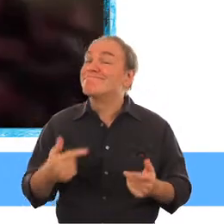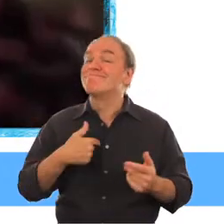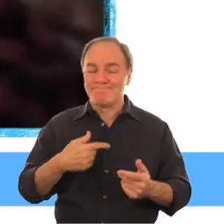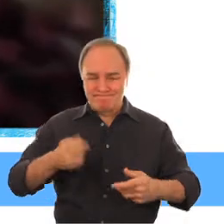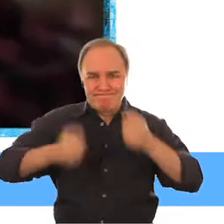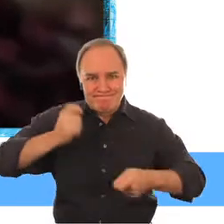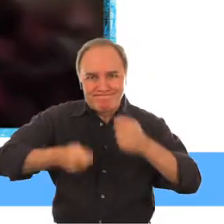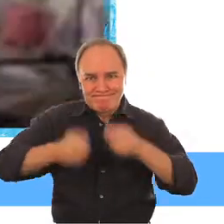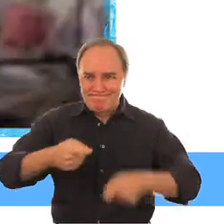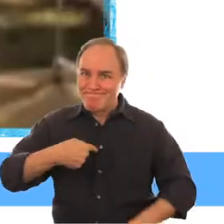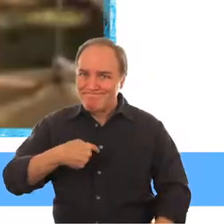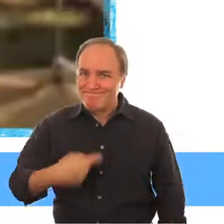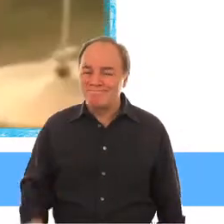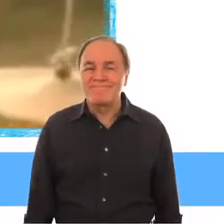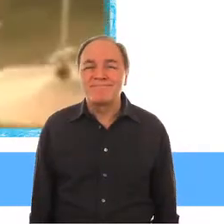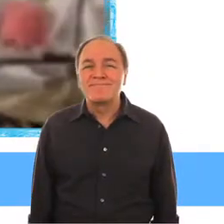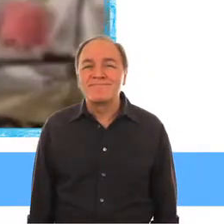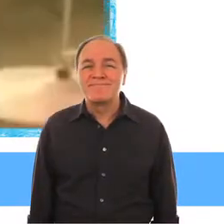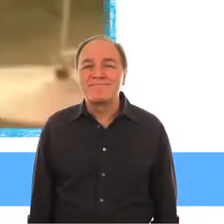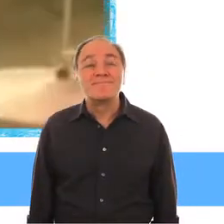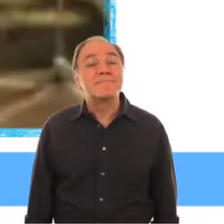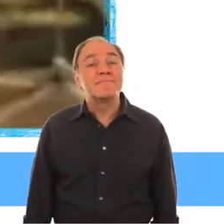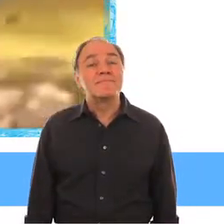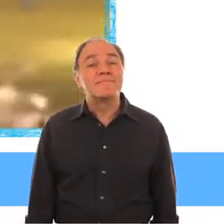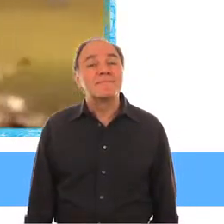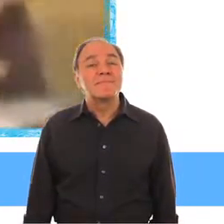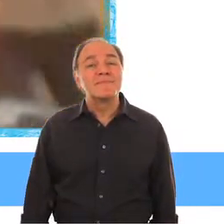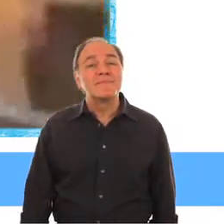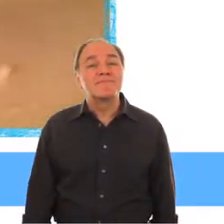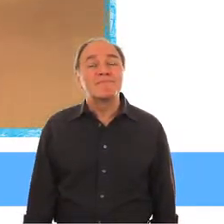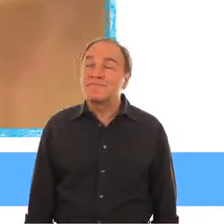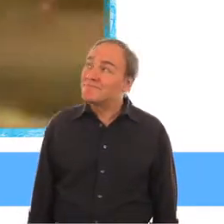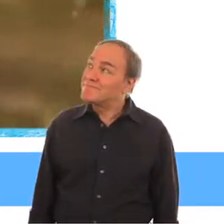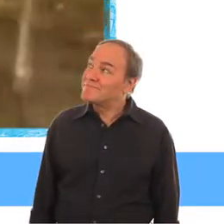Toco la batería Niña con síndrome de Down tocando la batería